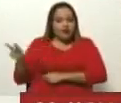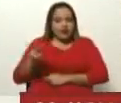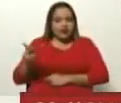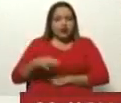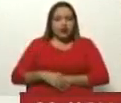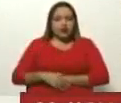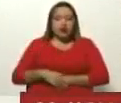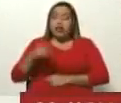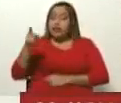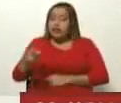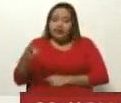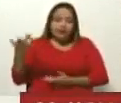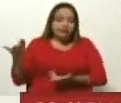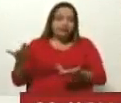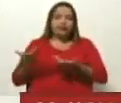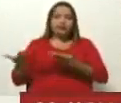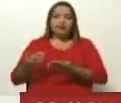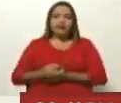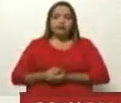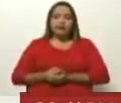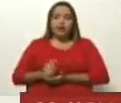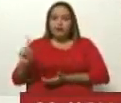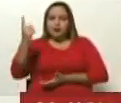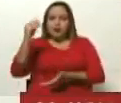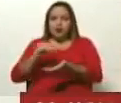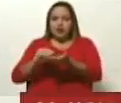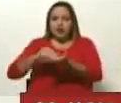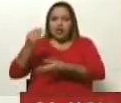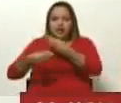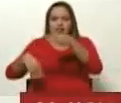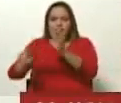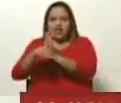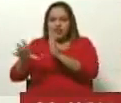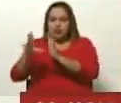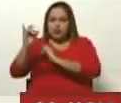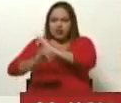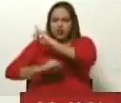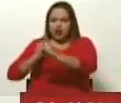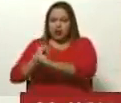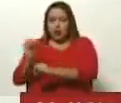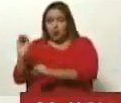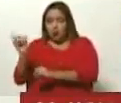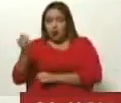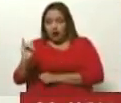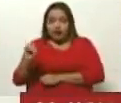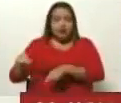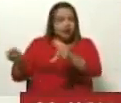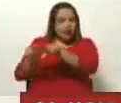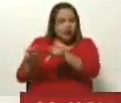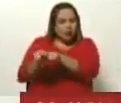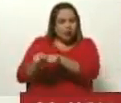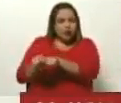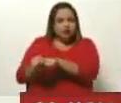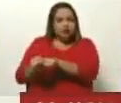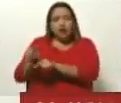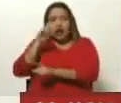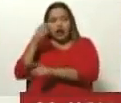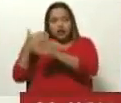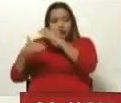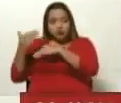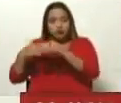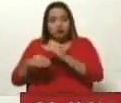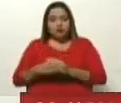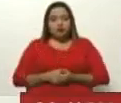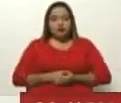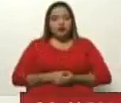que ya creo que es la primera vez que se da en el derecho internacional o existe un precedente de estos casos?